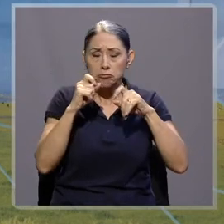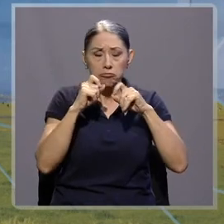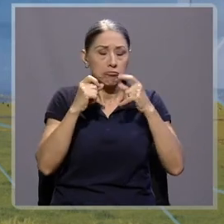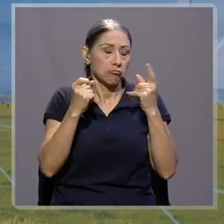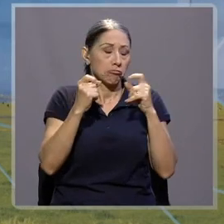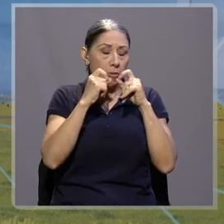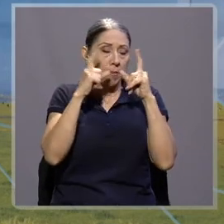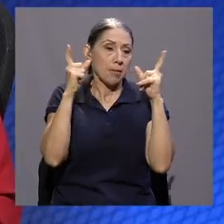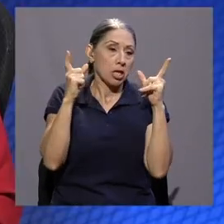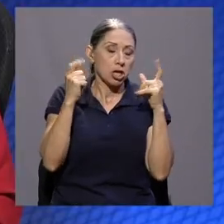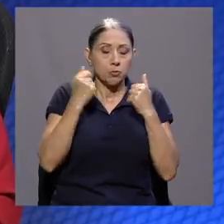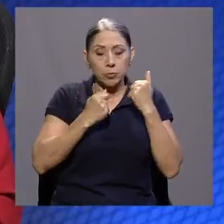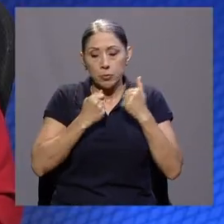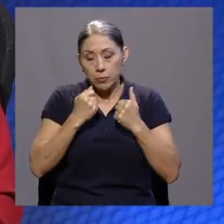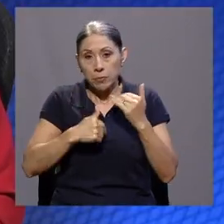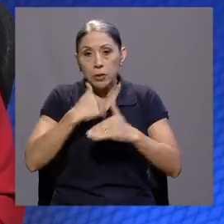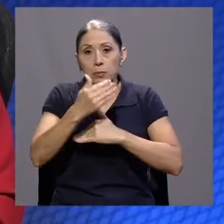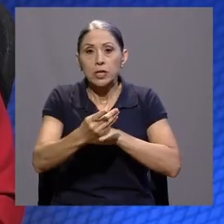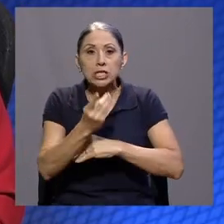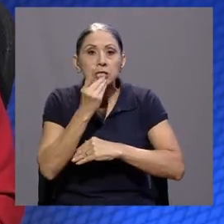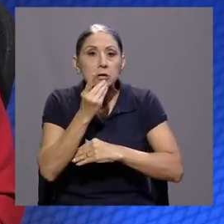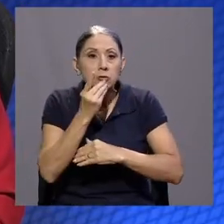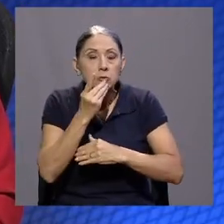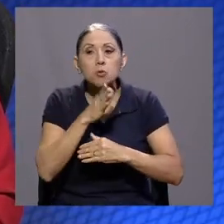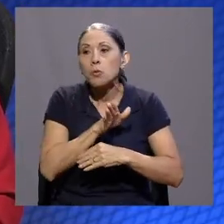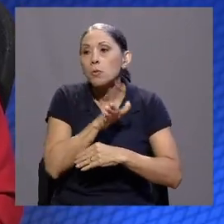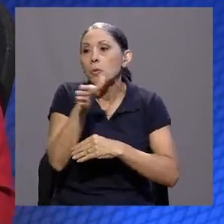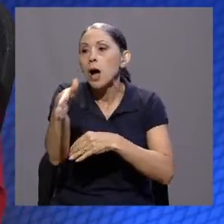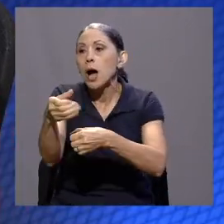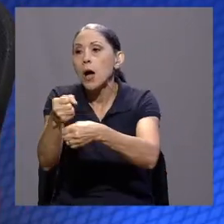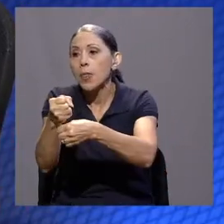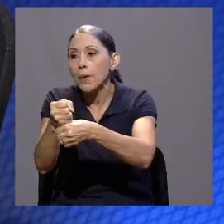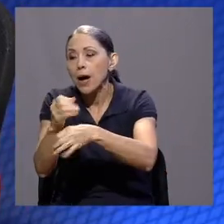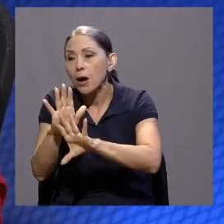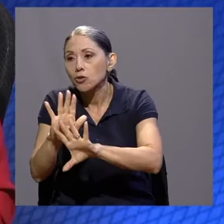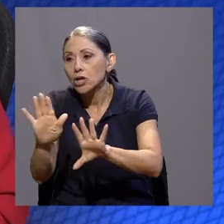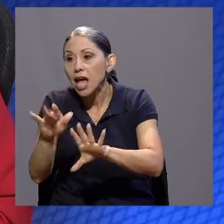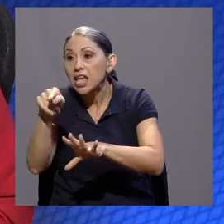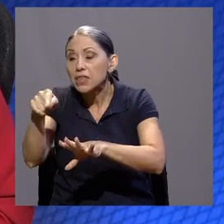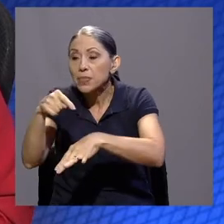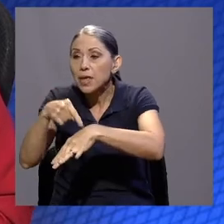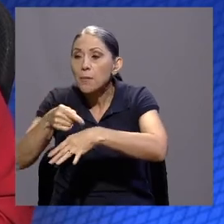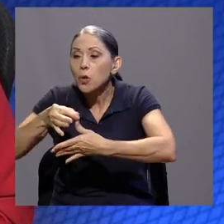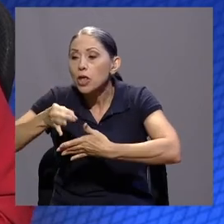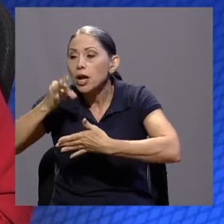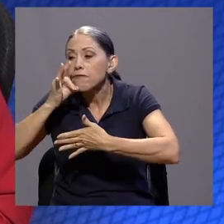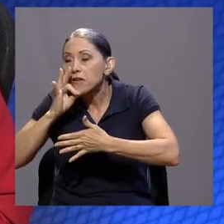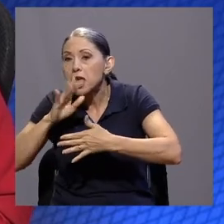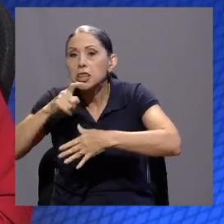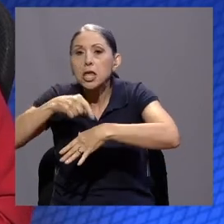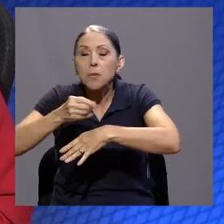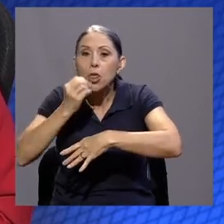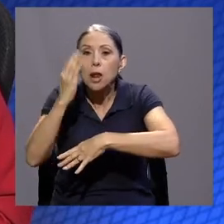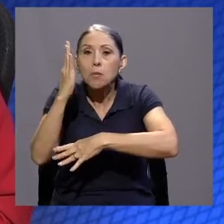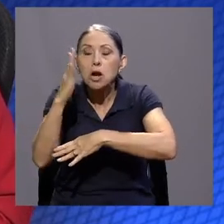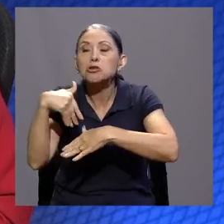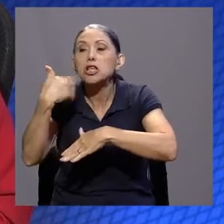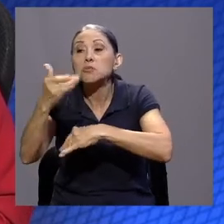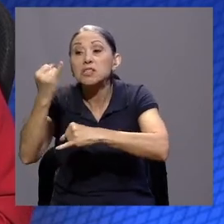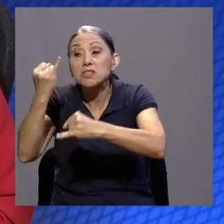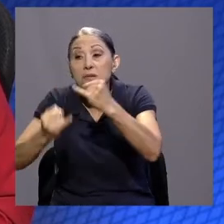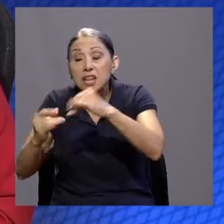tiempo de desayuno, o de merienda, de almuerzo, tal vez de café, regresar a la casa, pero ahora eso ya no se tiene.